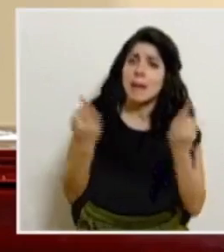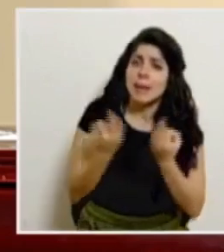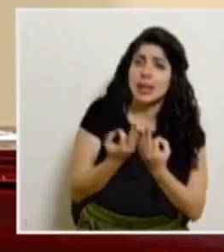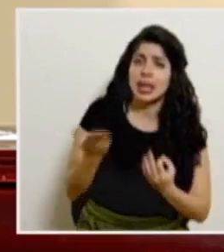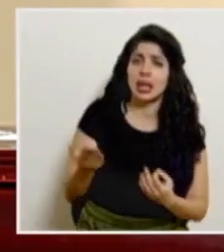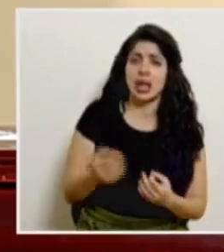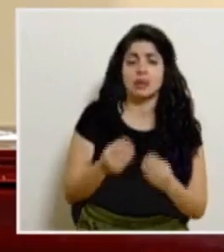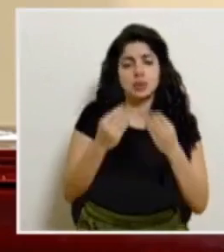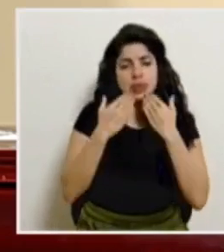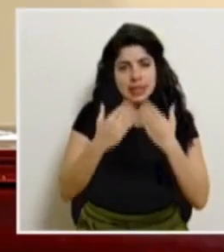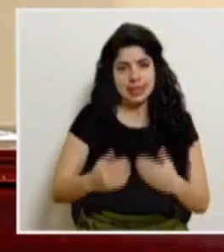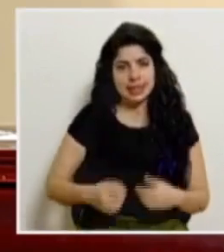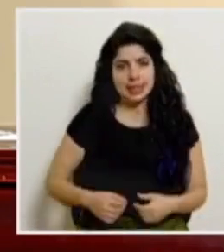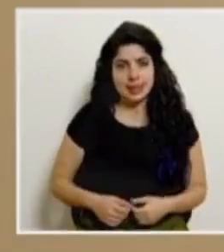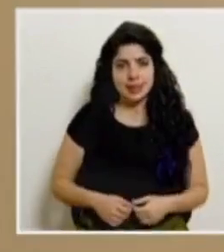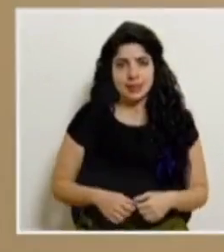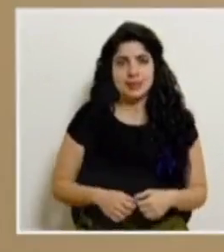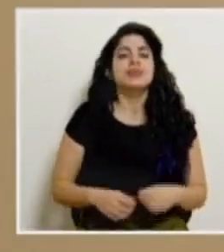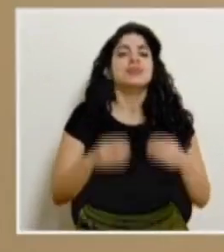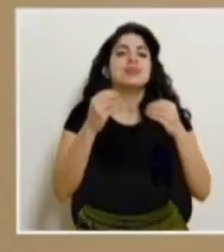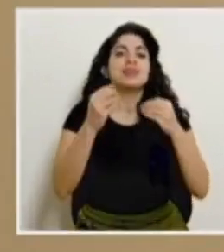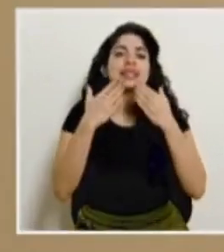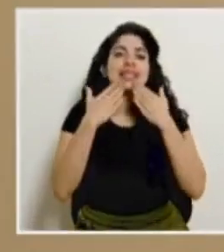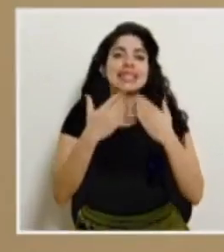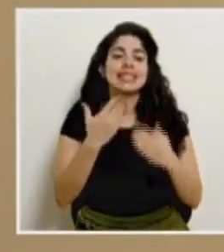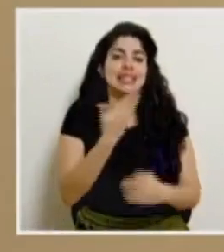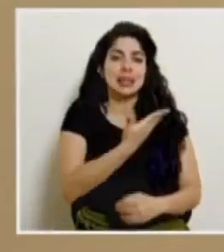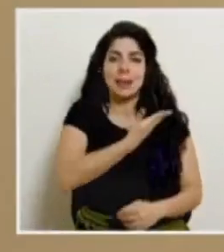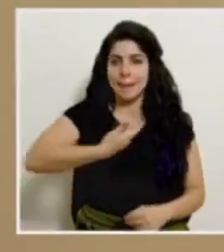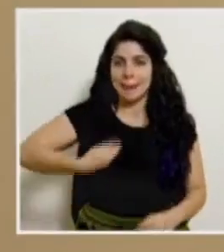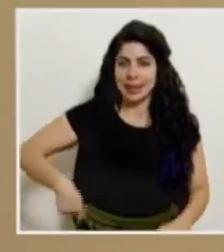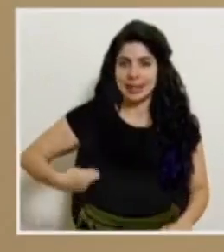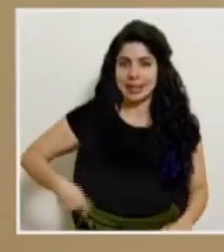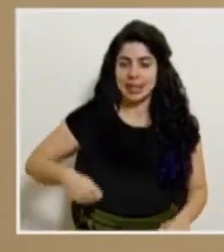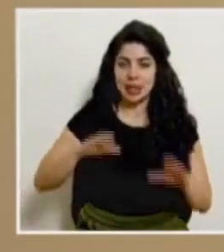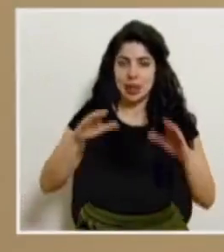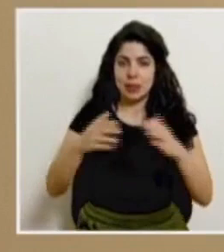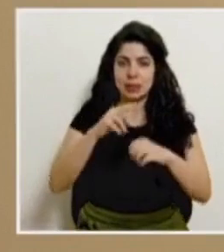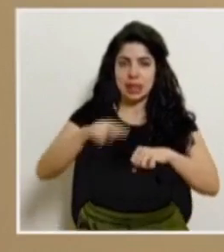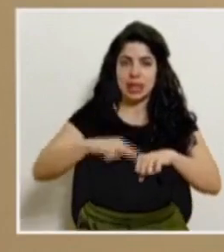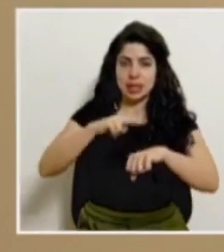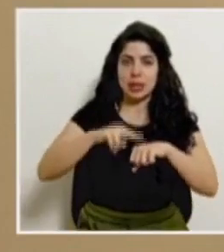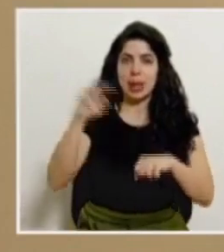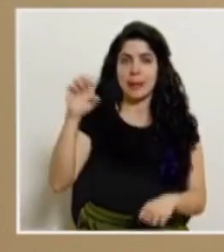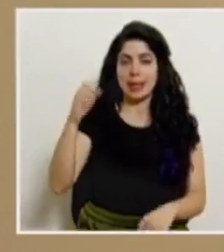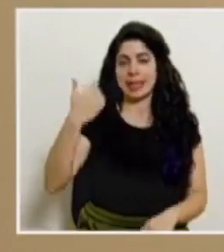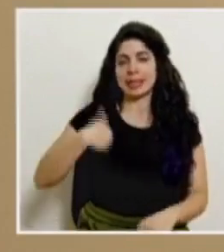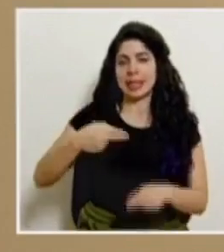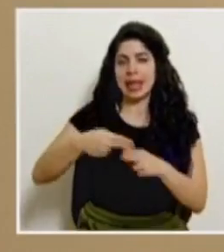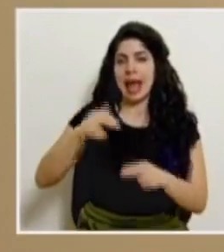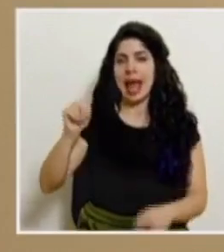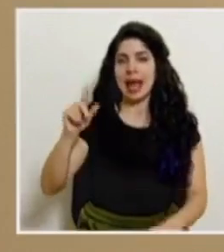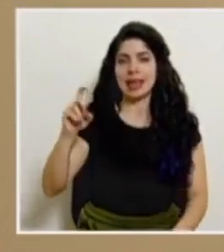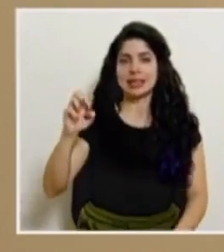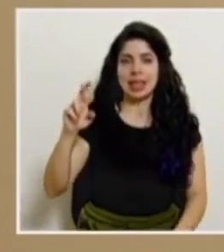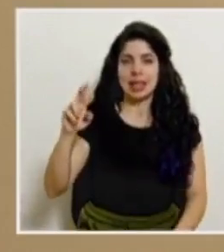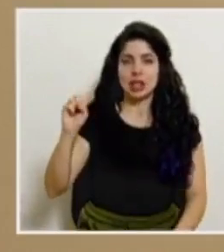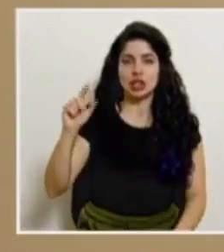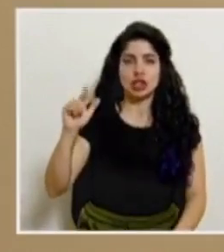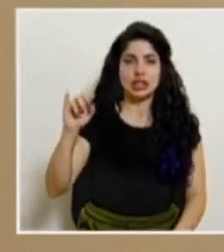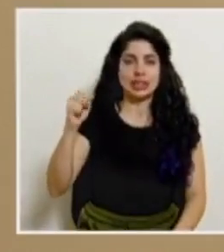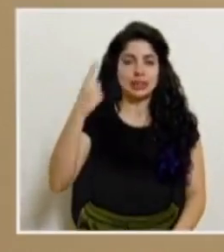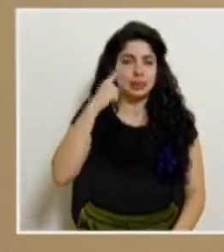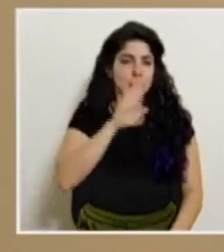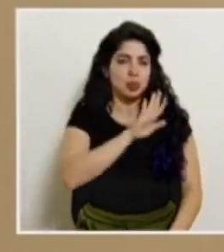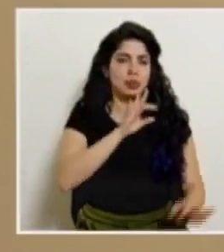Muchas gracias. Muchas gracias al presidente de la Comisión Nacional de Emergencias, el señor Alexander Solís, por